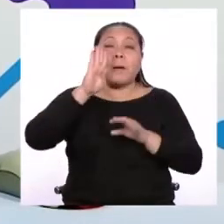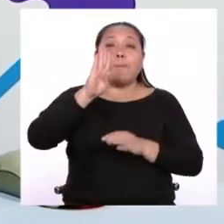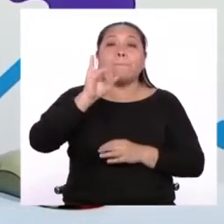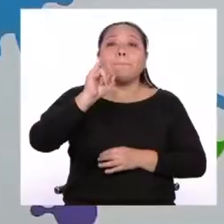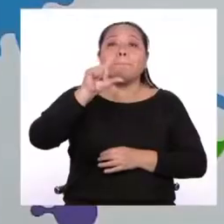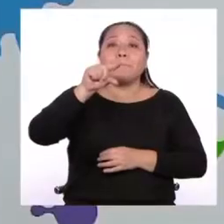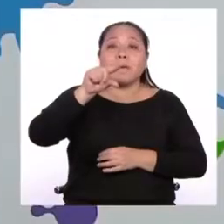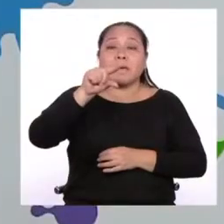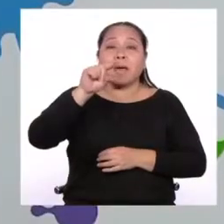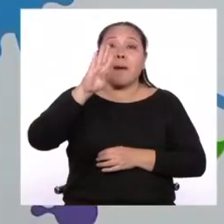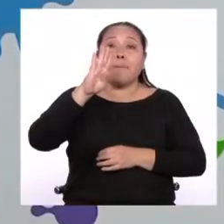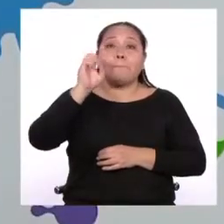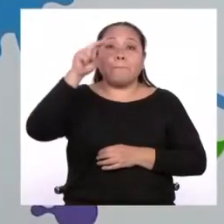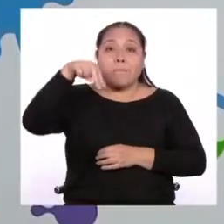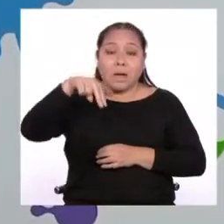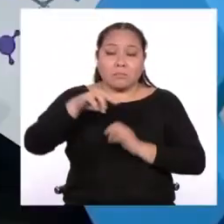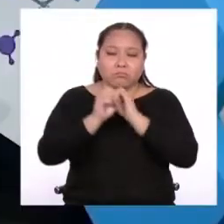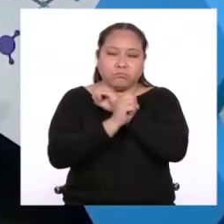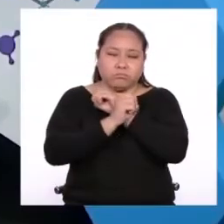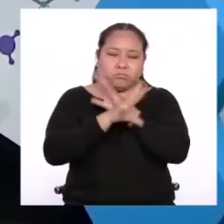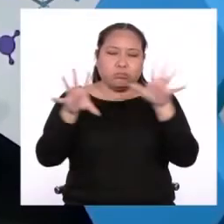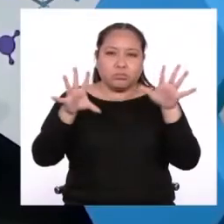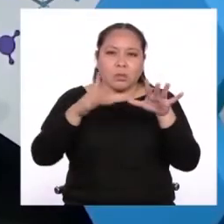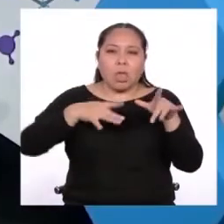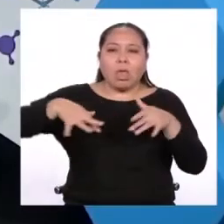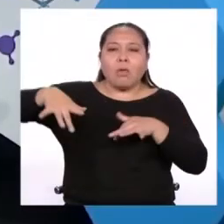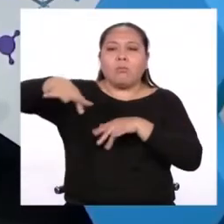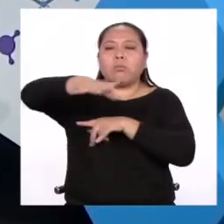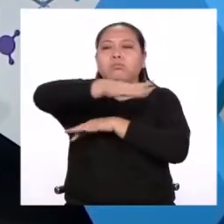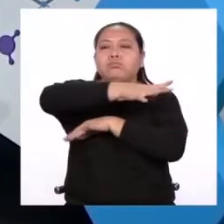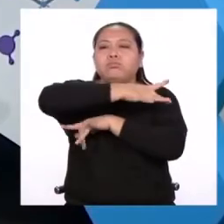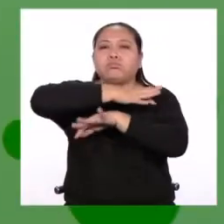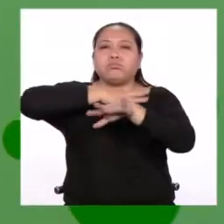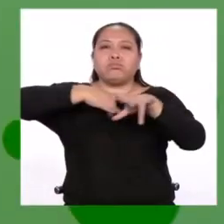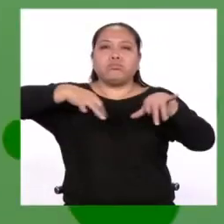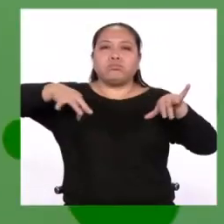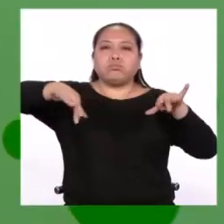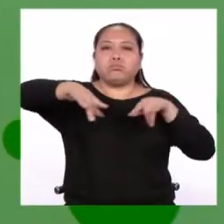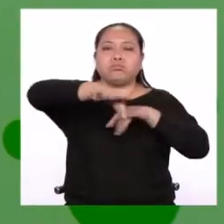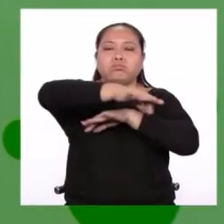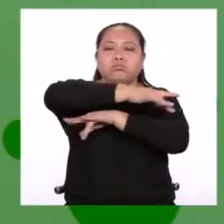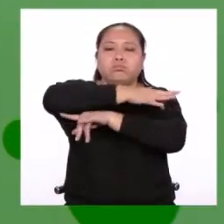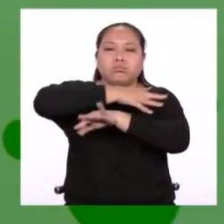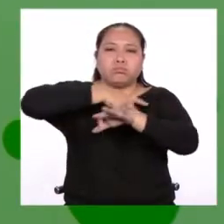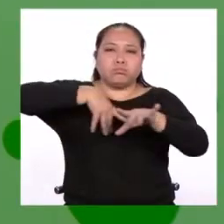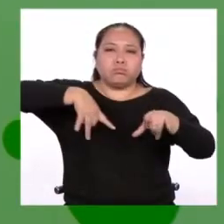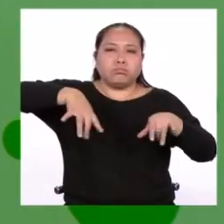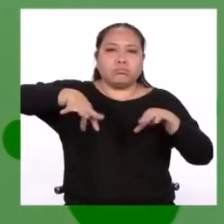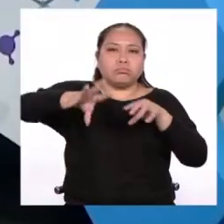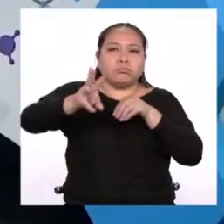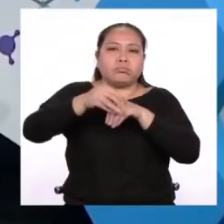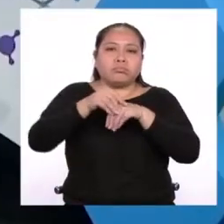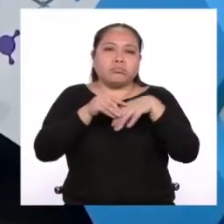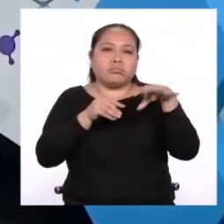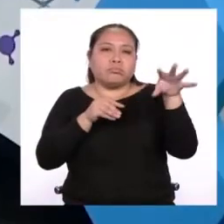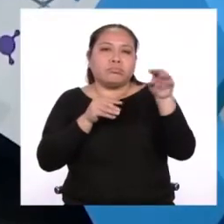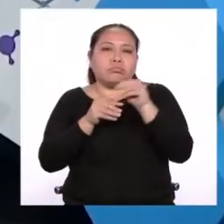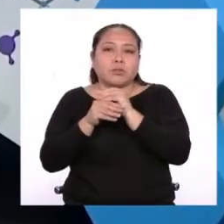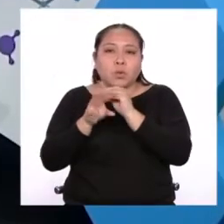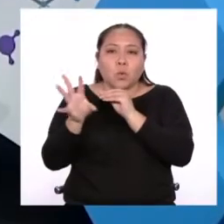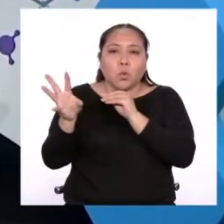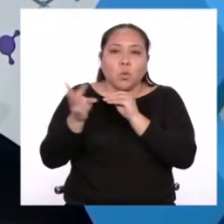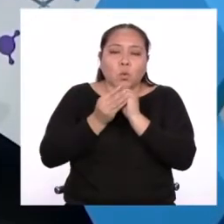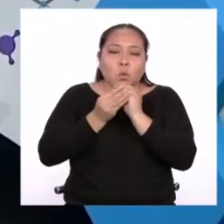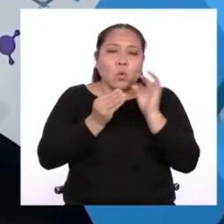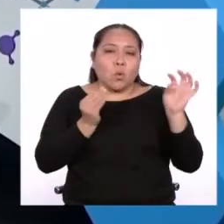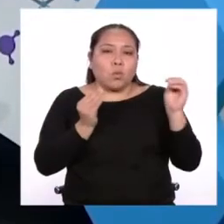materia que dio origen al universo que conocemos, flotaban en el vacío del espacio. ¡Oh! La fuerza de colisión